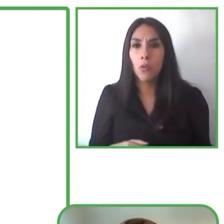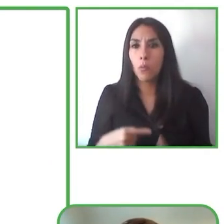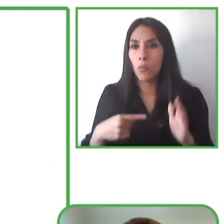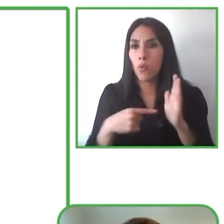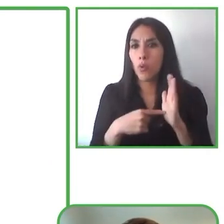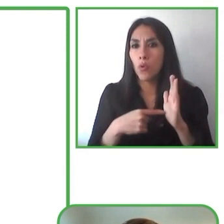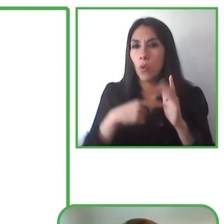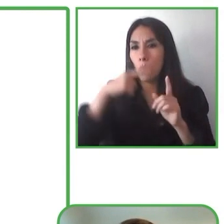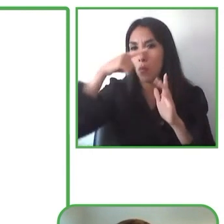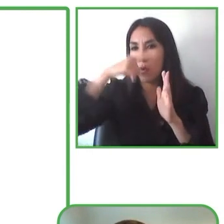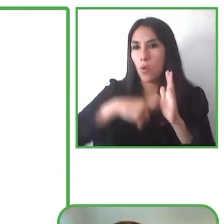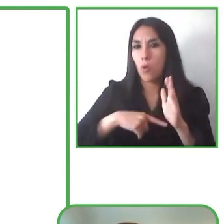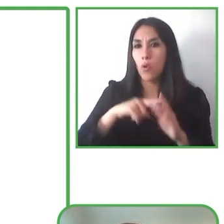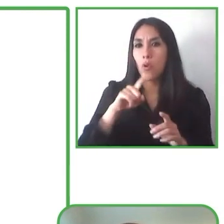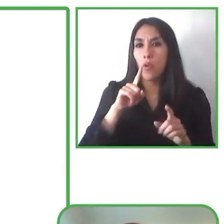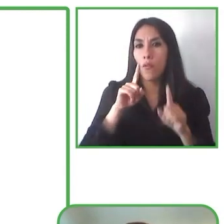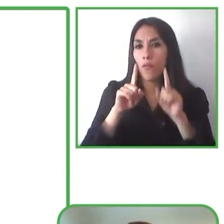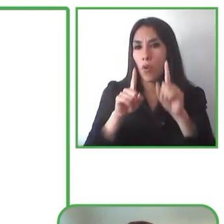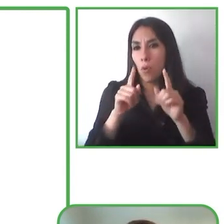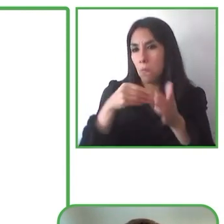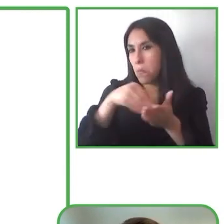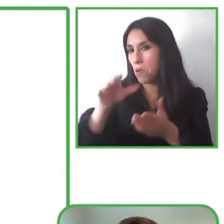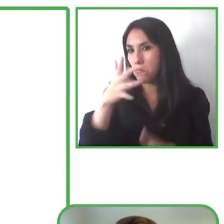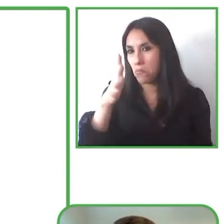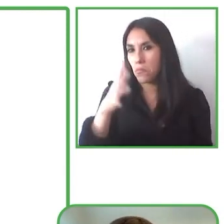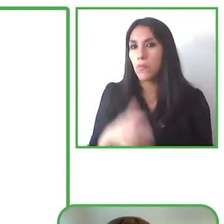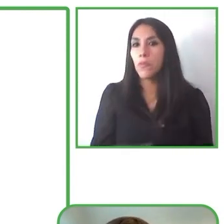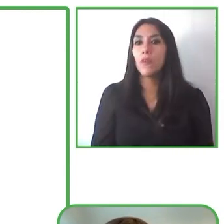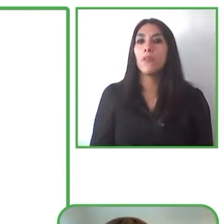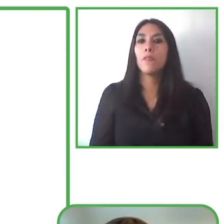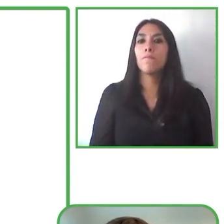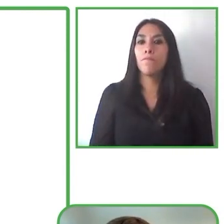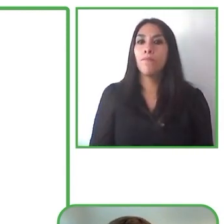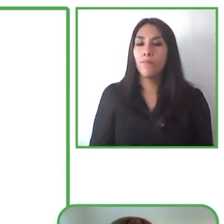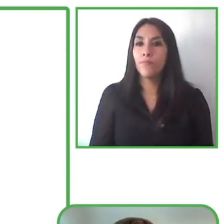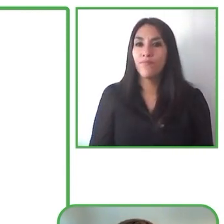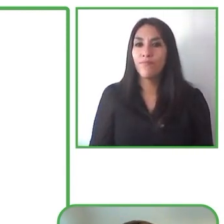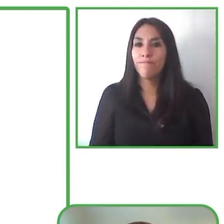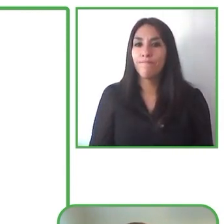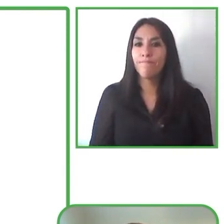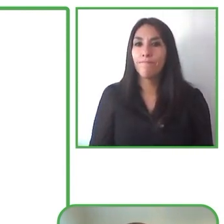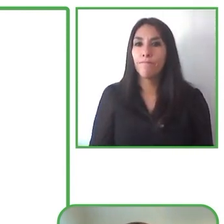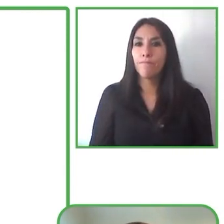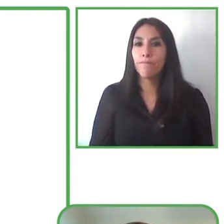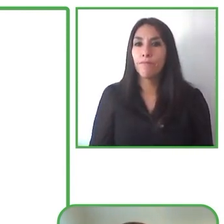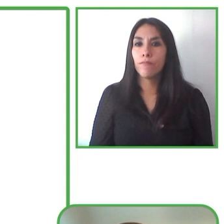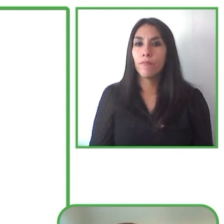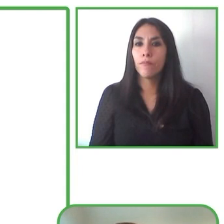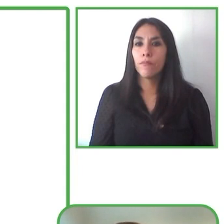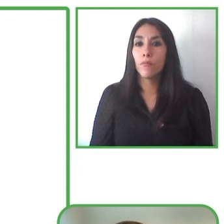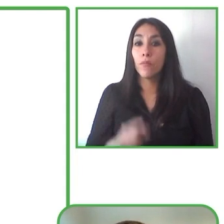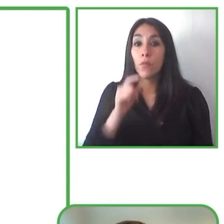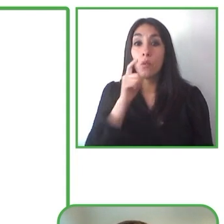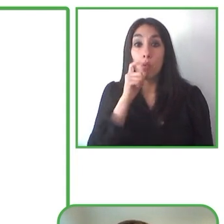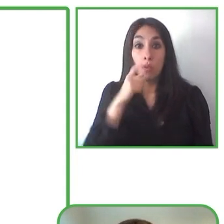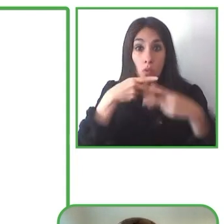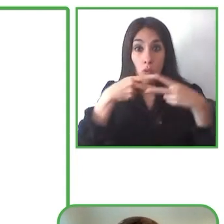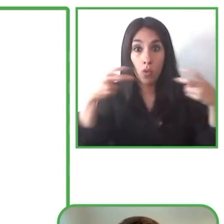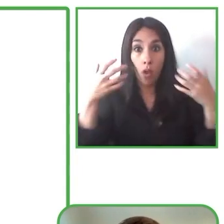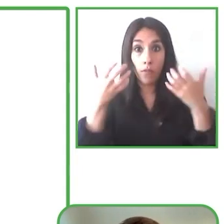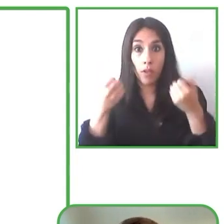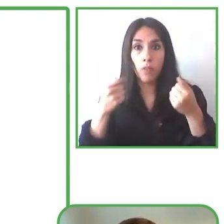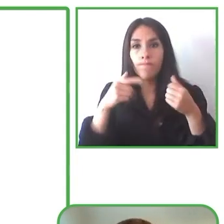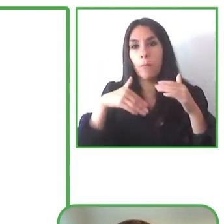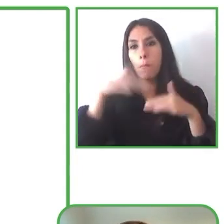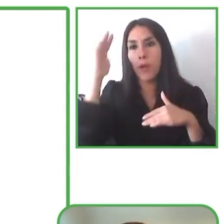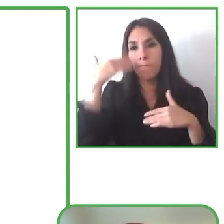los números de hoy muestran tenemos más que 200 colegios que están utilizando Subreader y 125 cines en